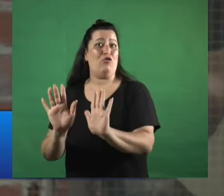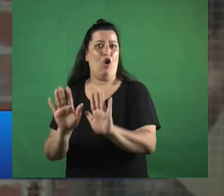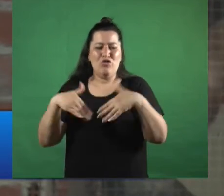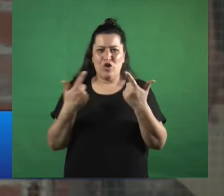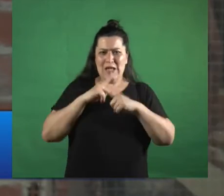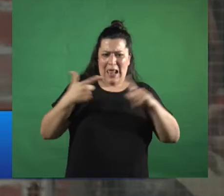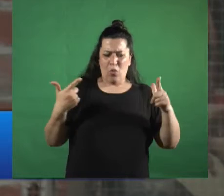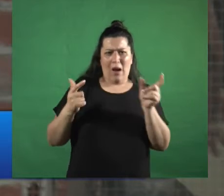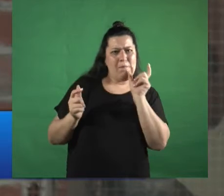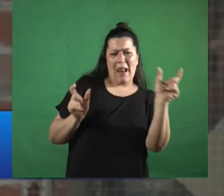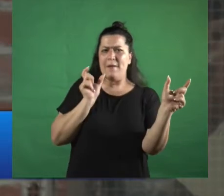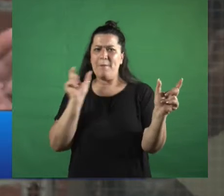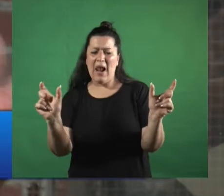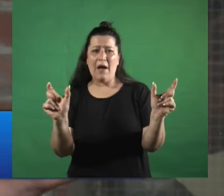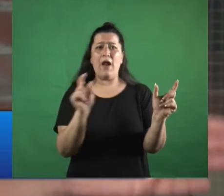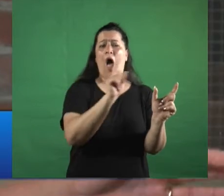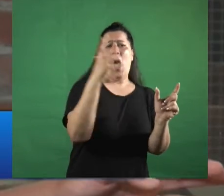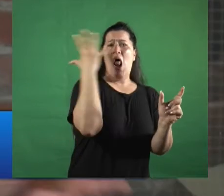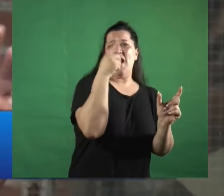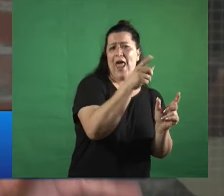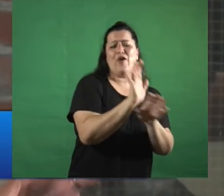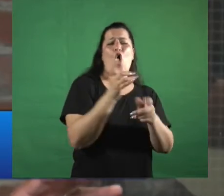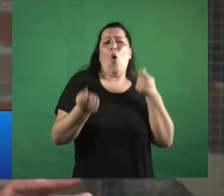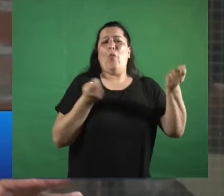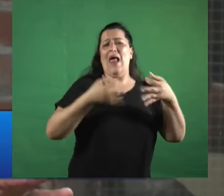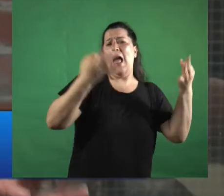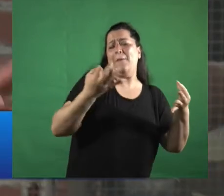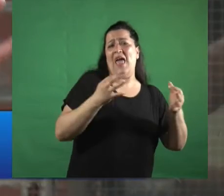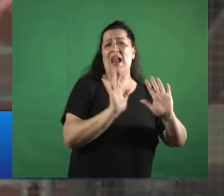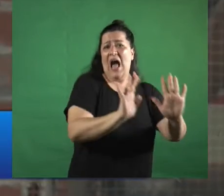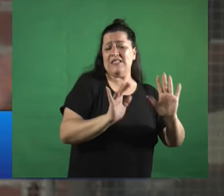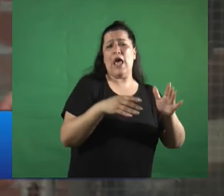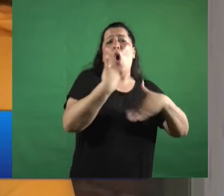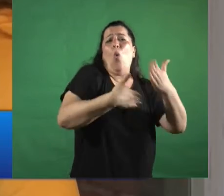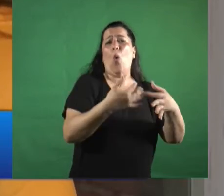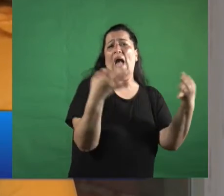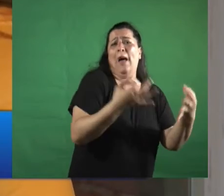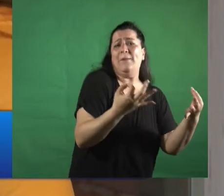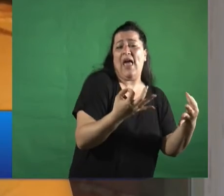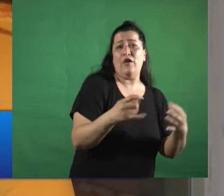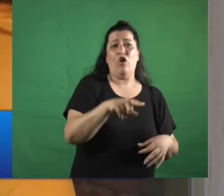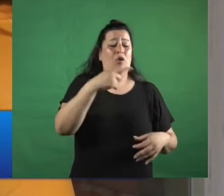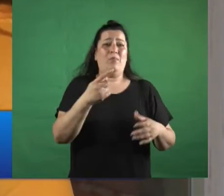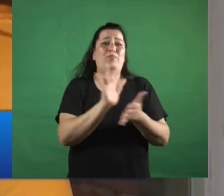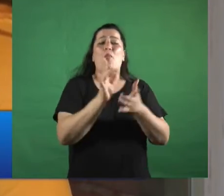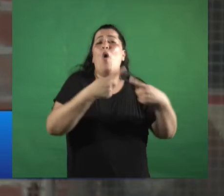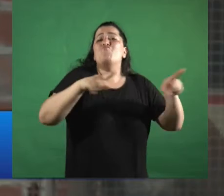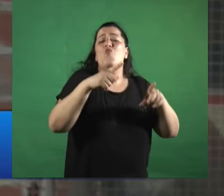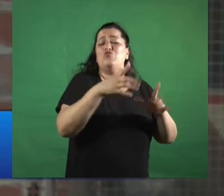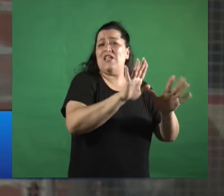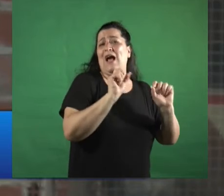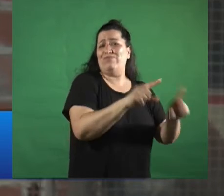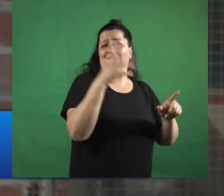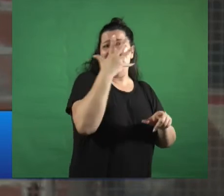esta idea de que uno saca ¿no? que los negros bailan bien y juegan bien bueno en un diccionario está dice dice música negra y los